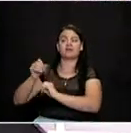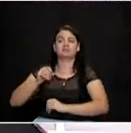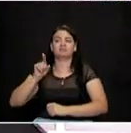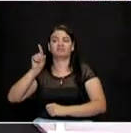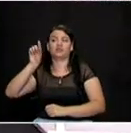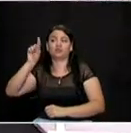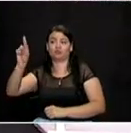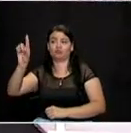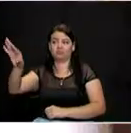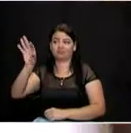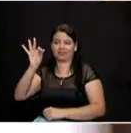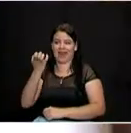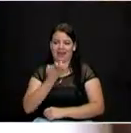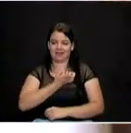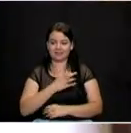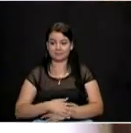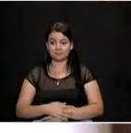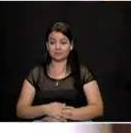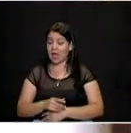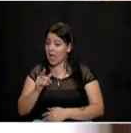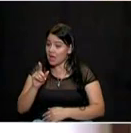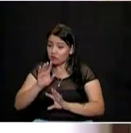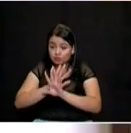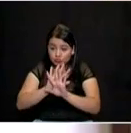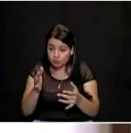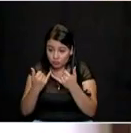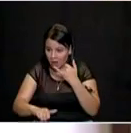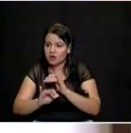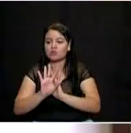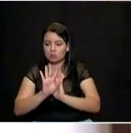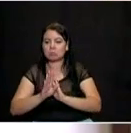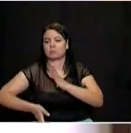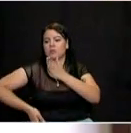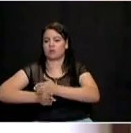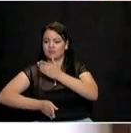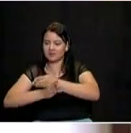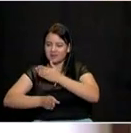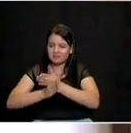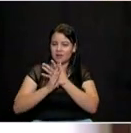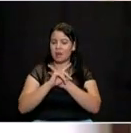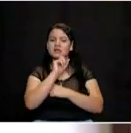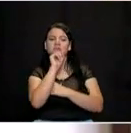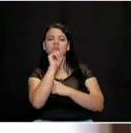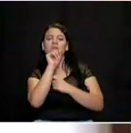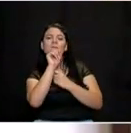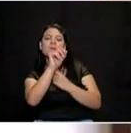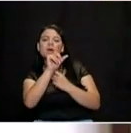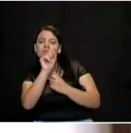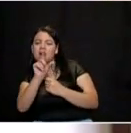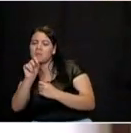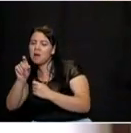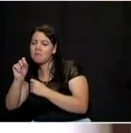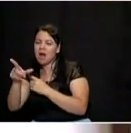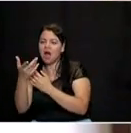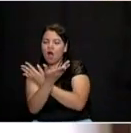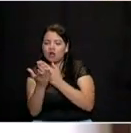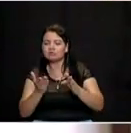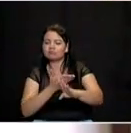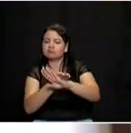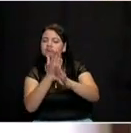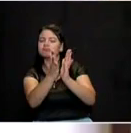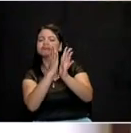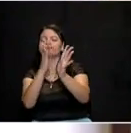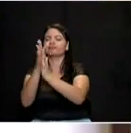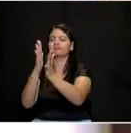que nos vamos a ver, vamos a seguir realizando este tipo de espacios porque queremos que ustedes cuenten desde todos los aspectos las propuestas que tienen